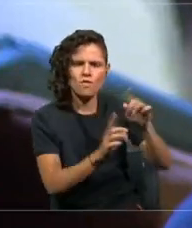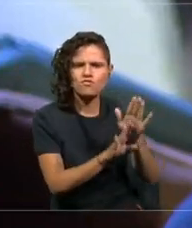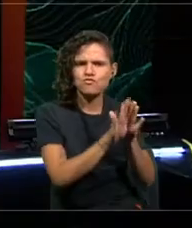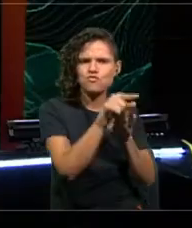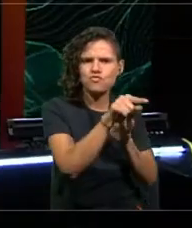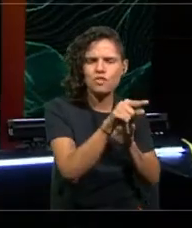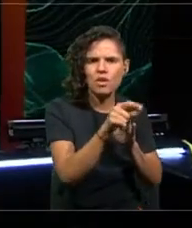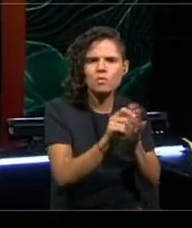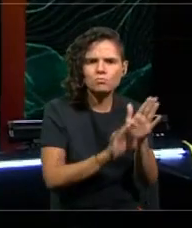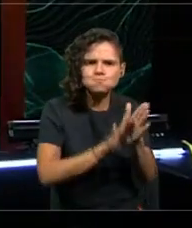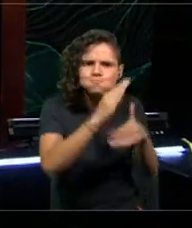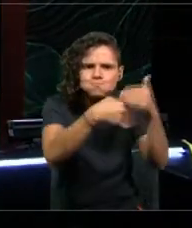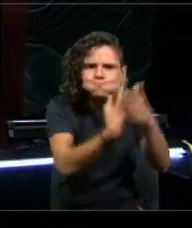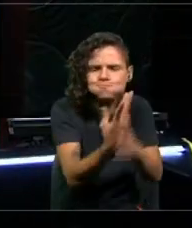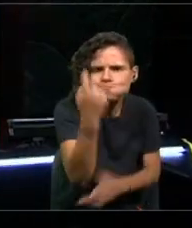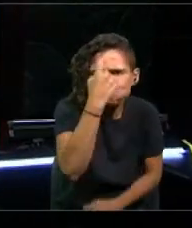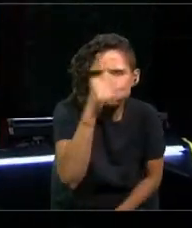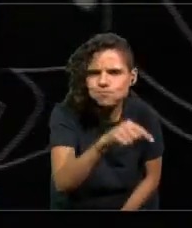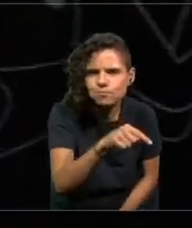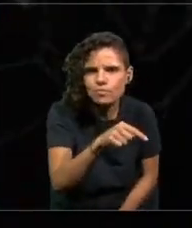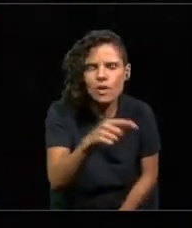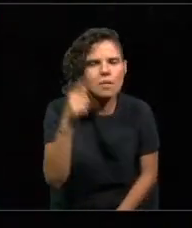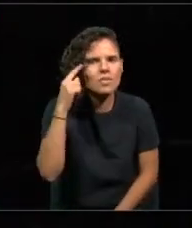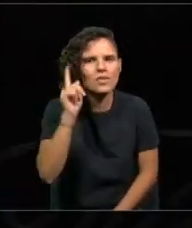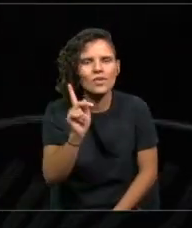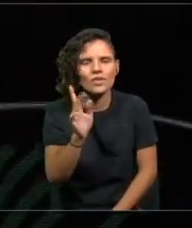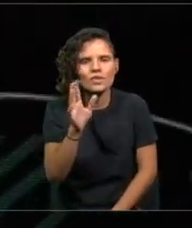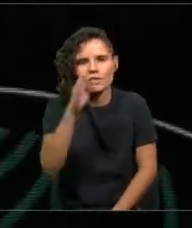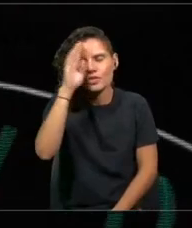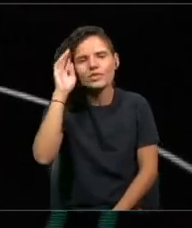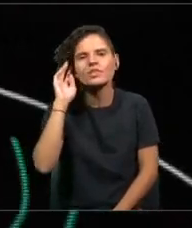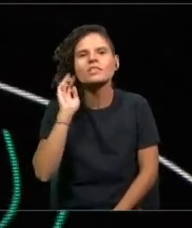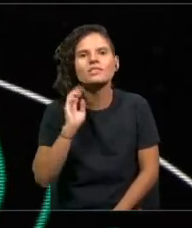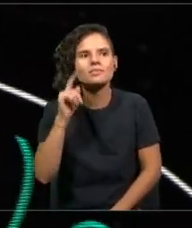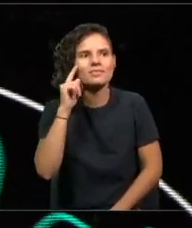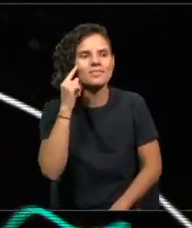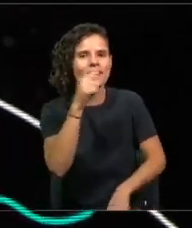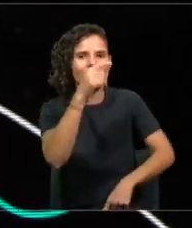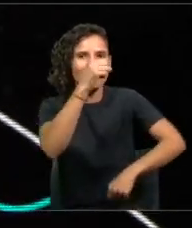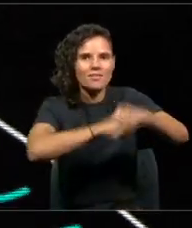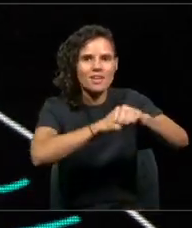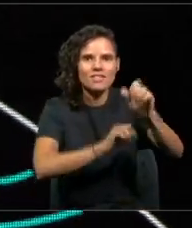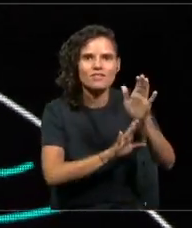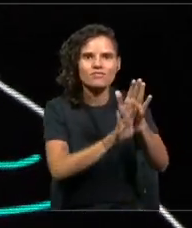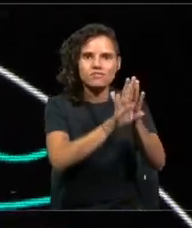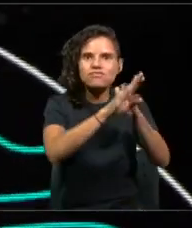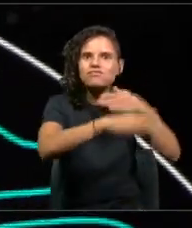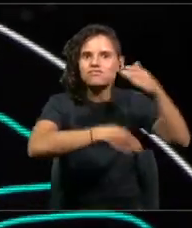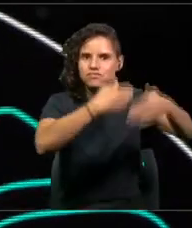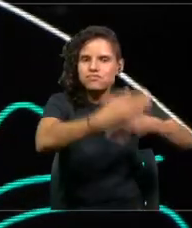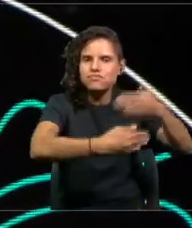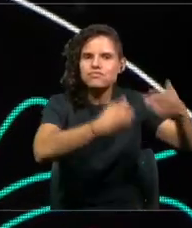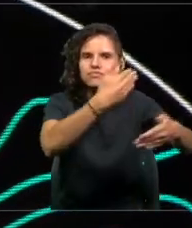preguntamos si a costa de ese crecimiento o a costa de esa empresa que se crea hay condiciones de trabajo